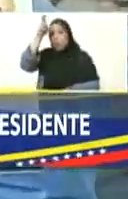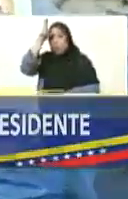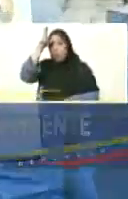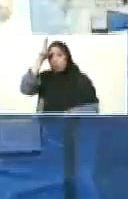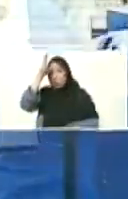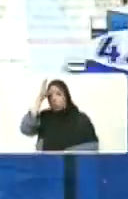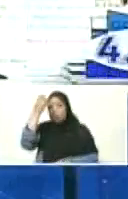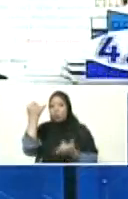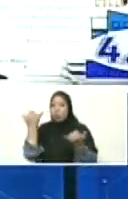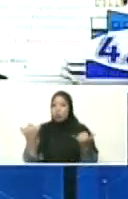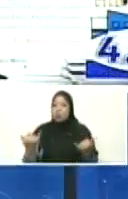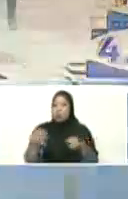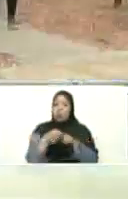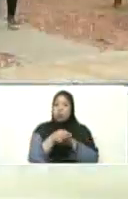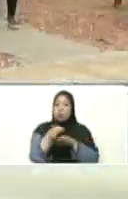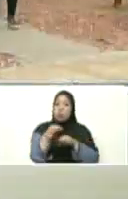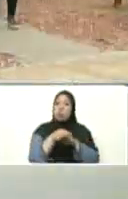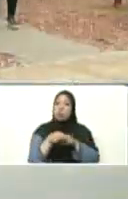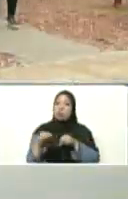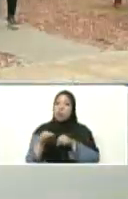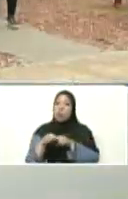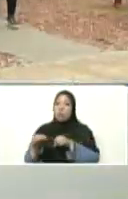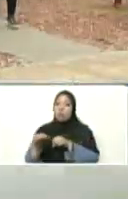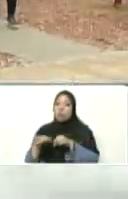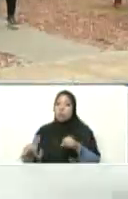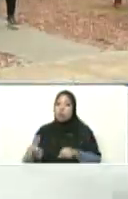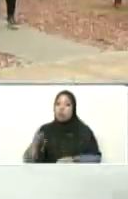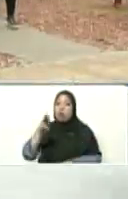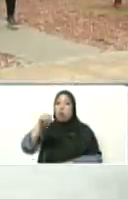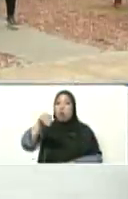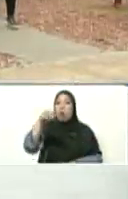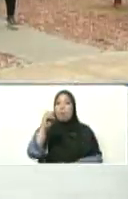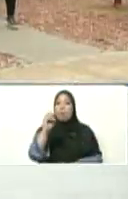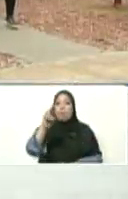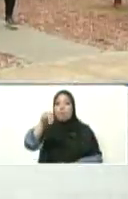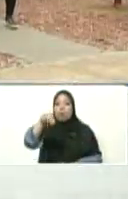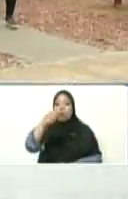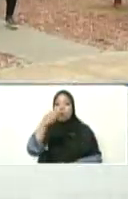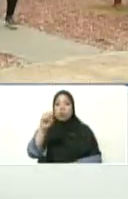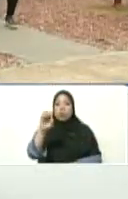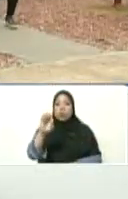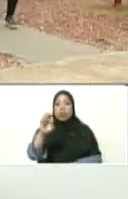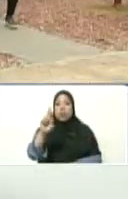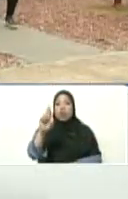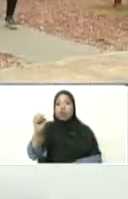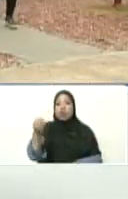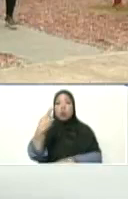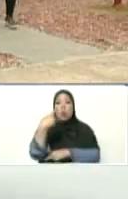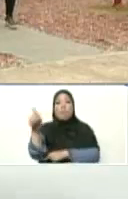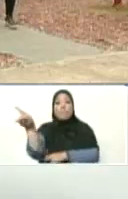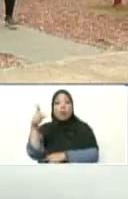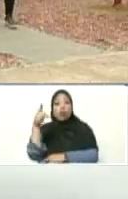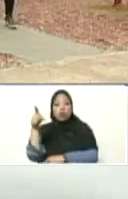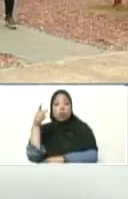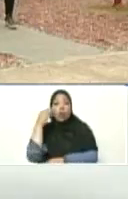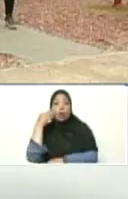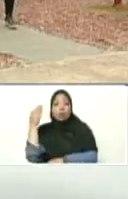allá en el municipio Monseñor Iturriza, parroquia Tocuyo de la Costa, allá está Víctor Clar,